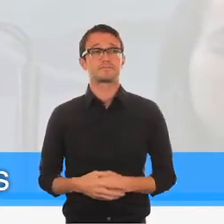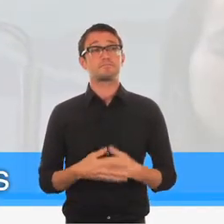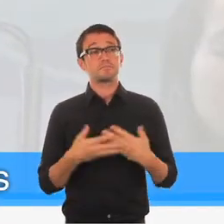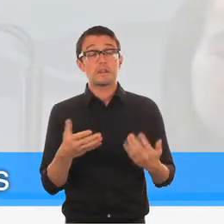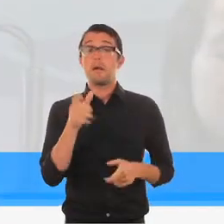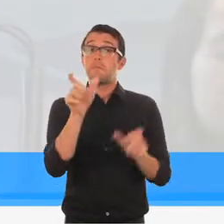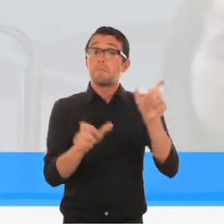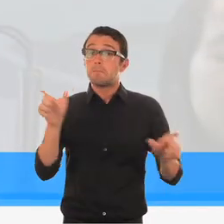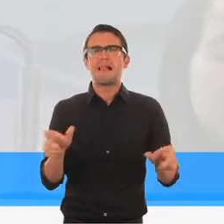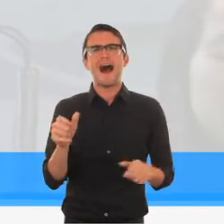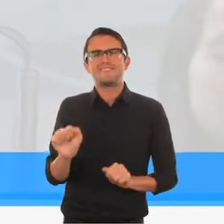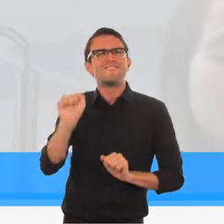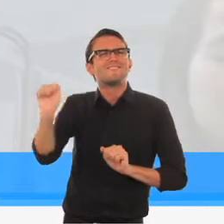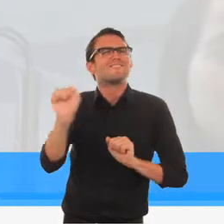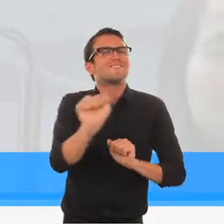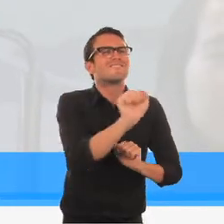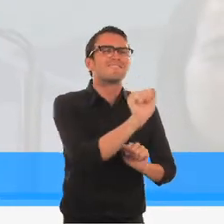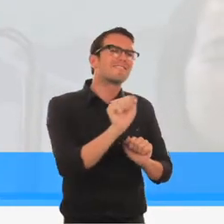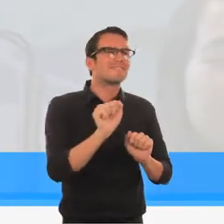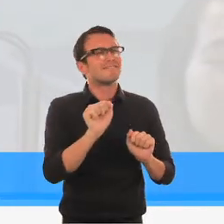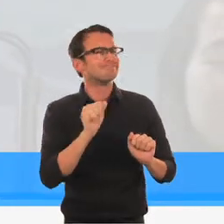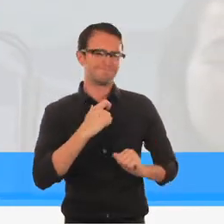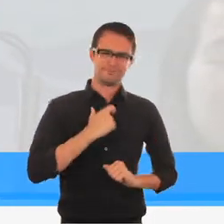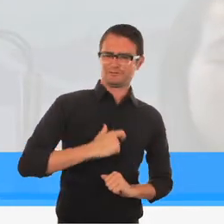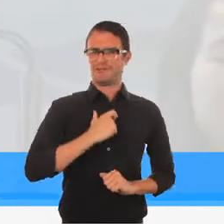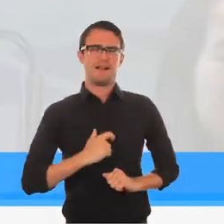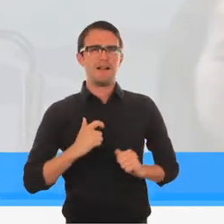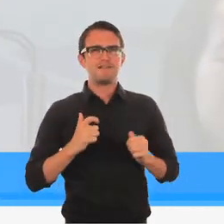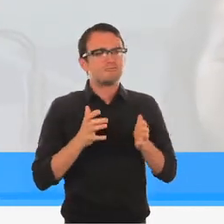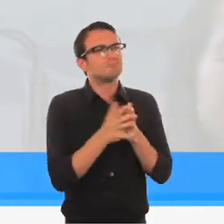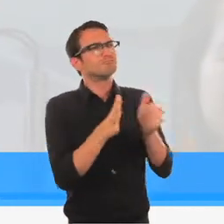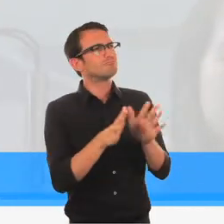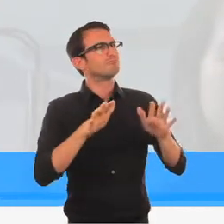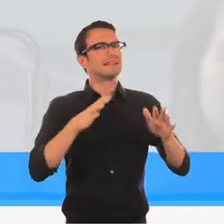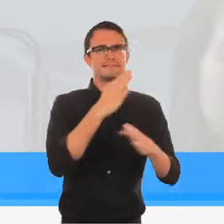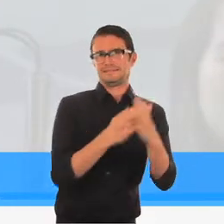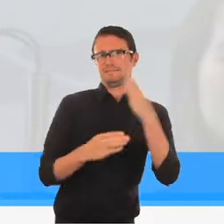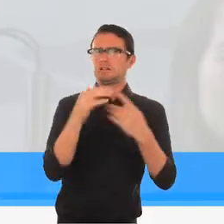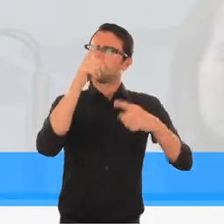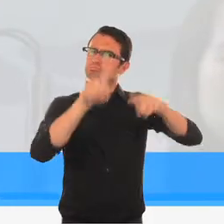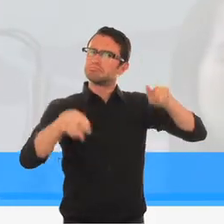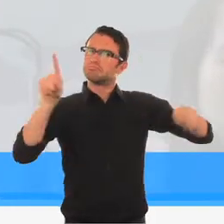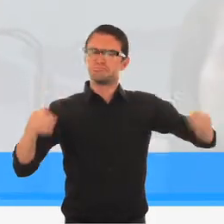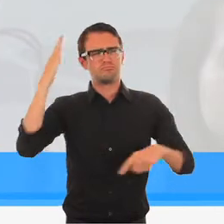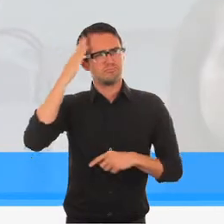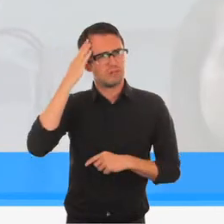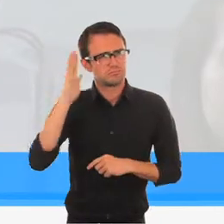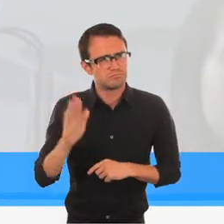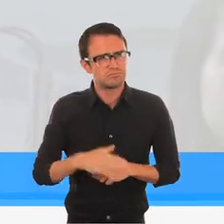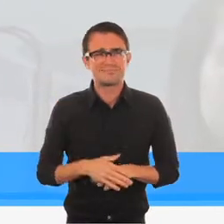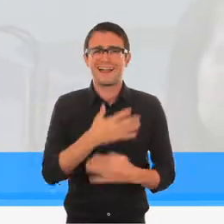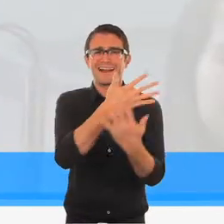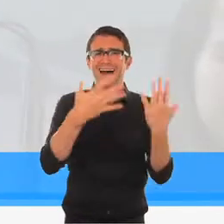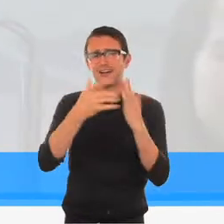tienen sus propias preferencias individuales en materia de terminología. Cada cultura y país tiene su propia lengua preferida. Ser respetado es el